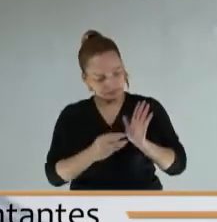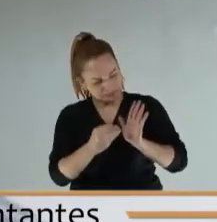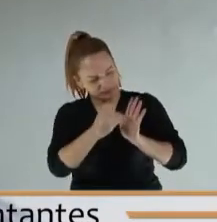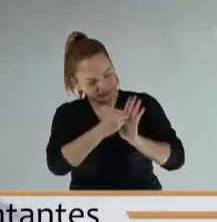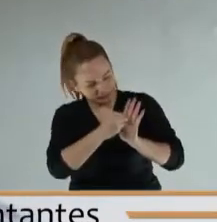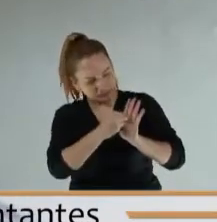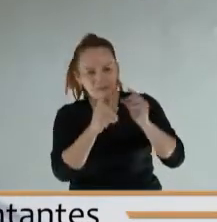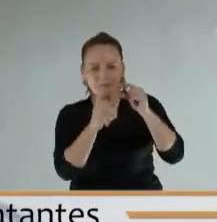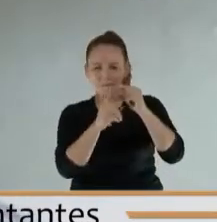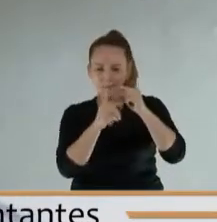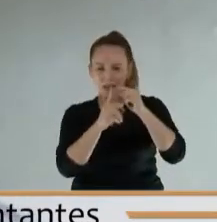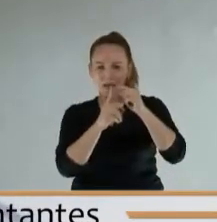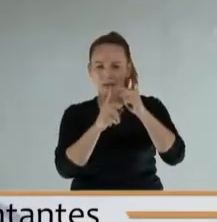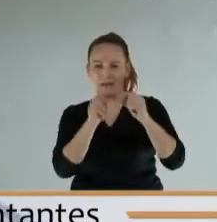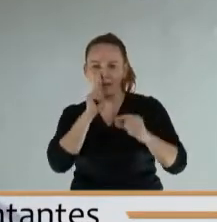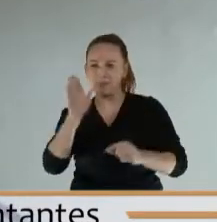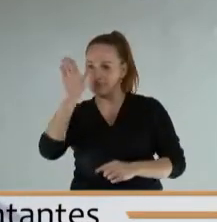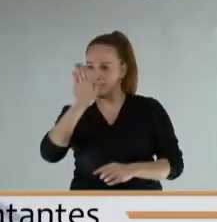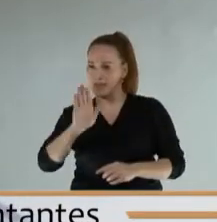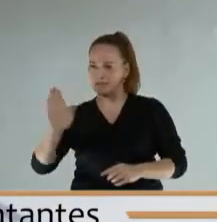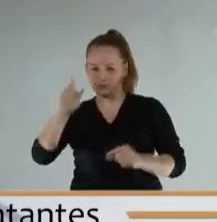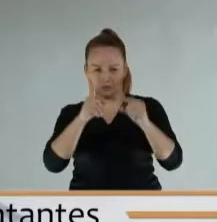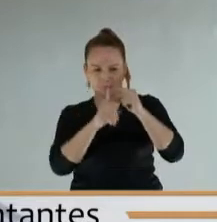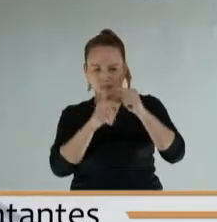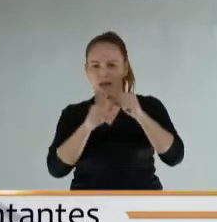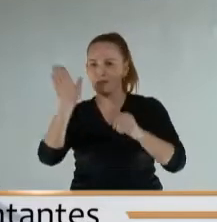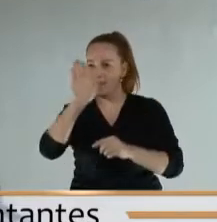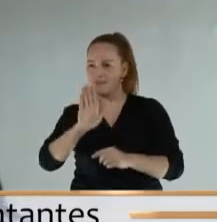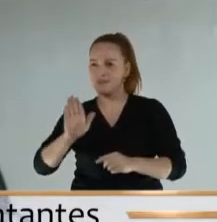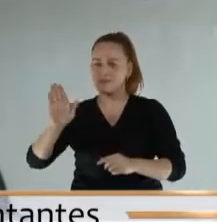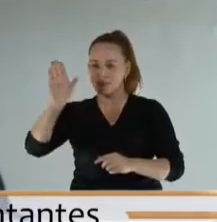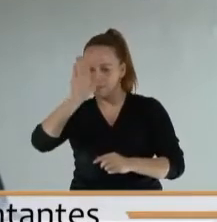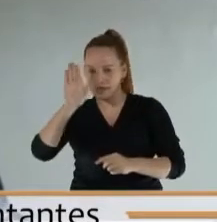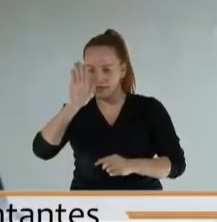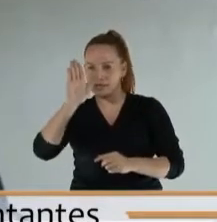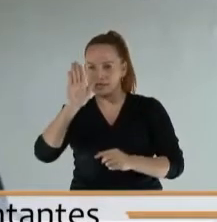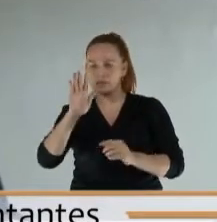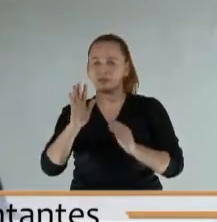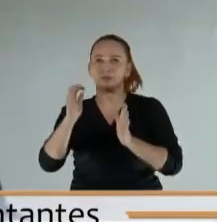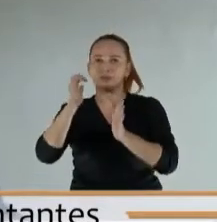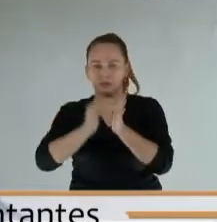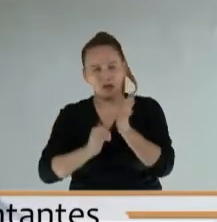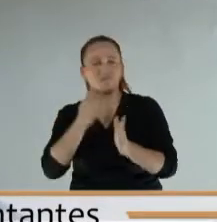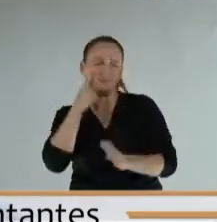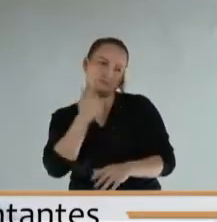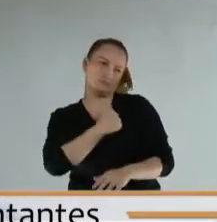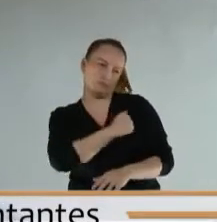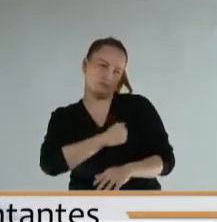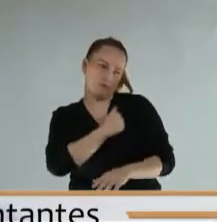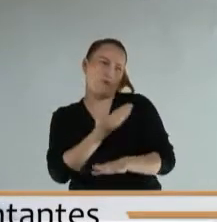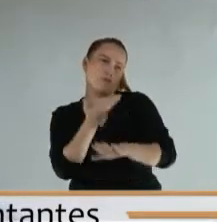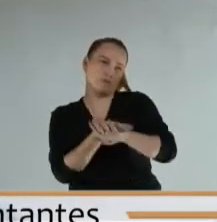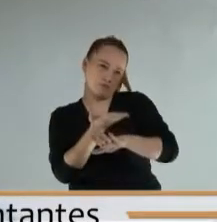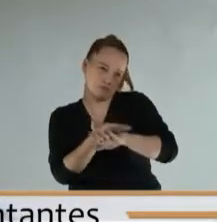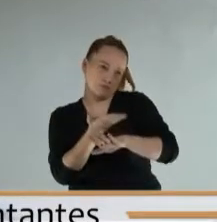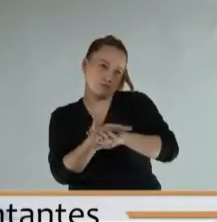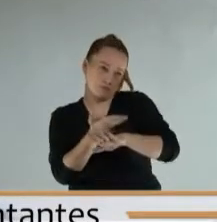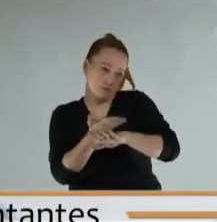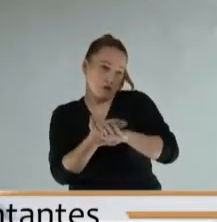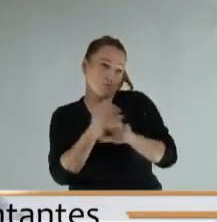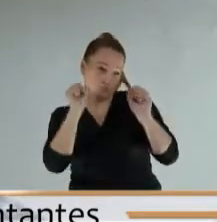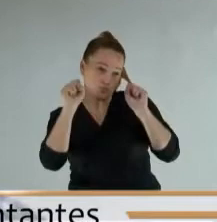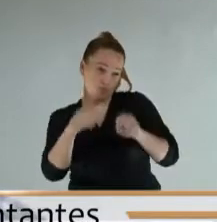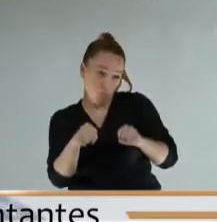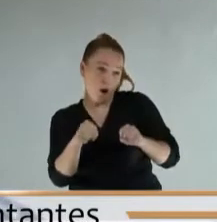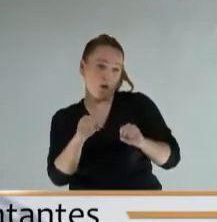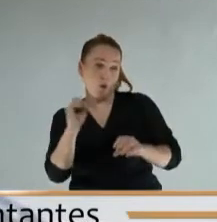departamentos y eso se incluyó en la conciliación presidente pedirle la posibilidad de que nos permita